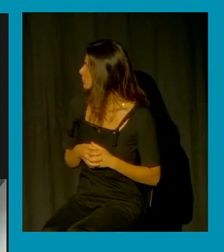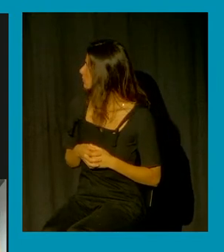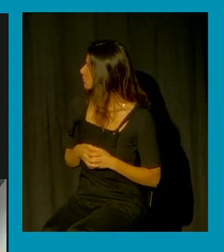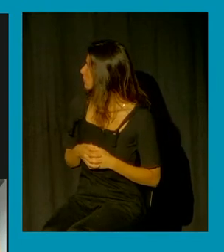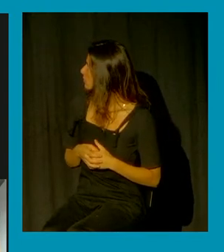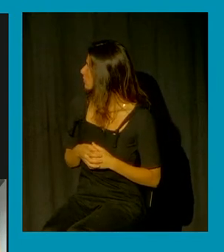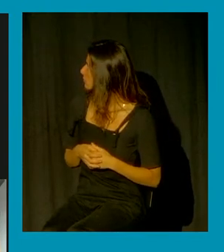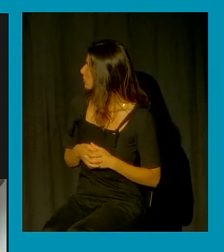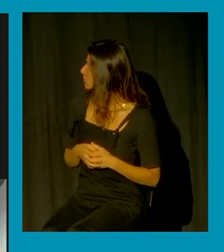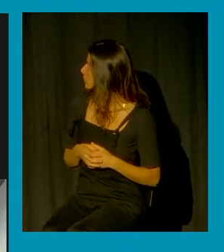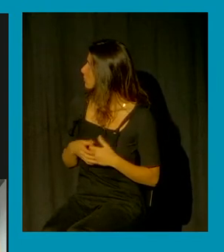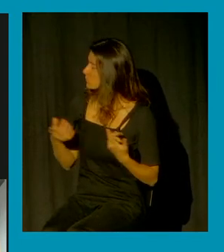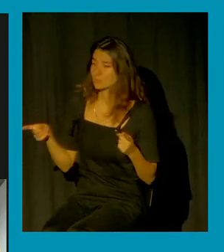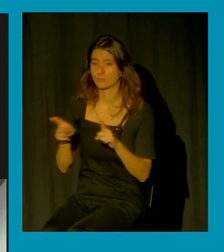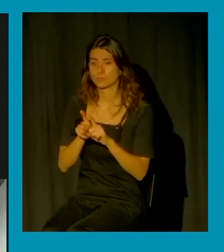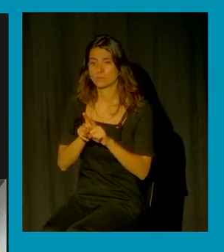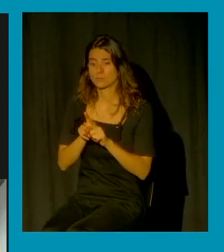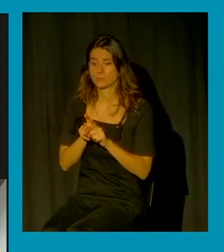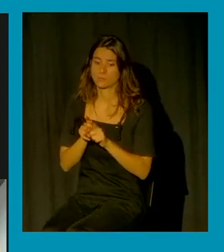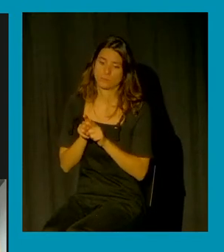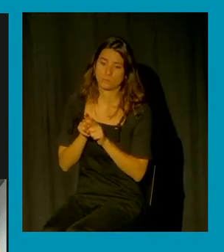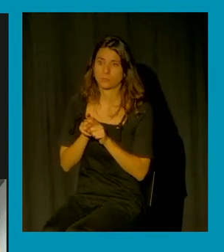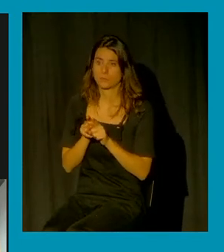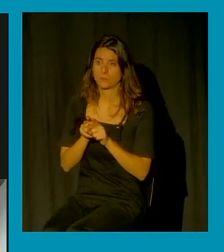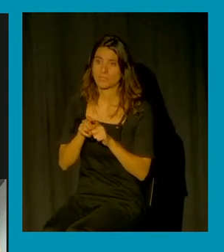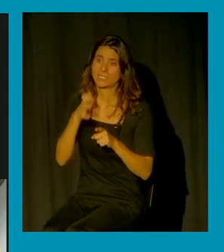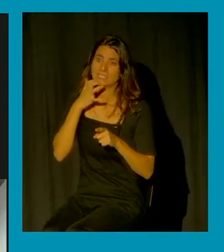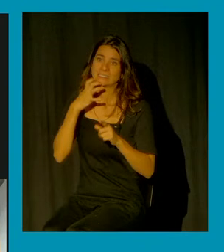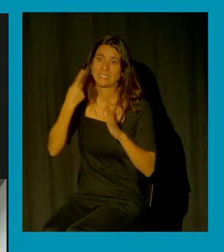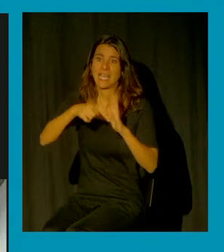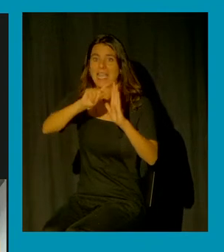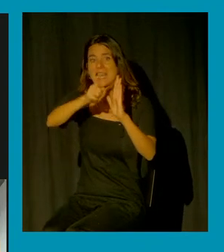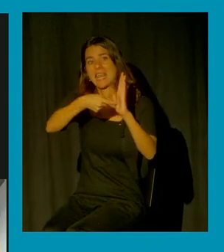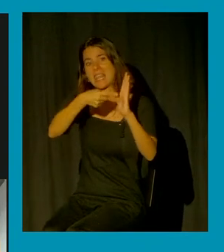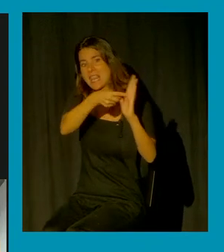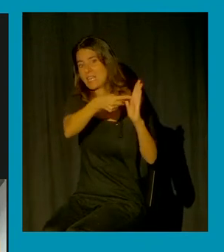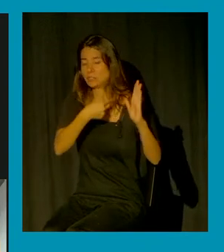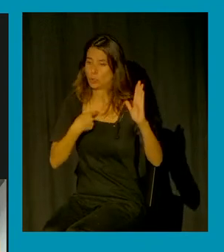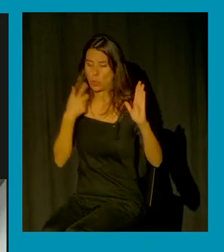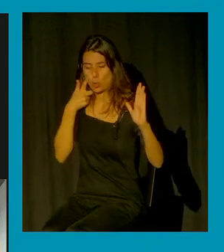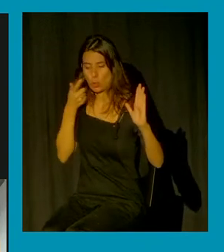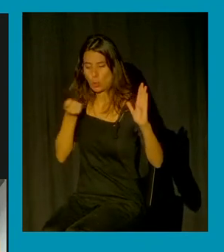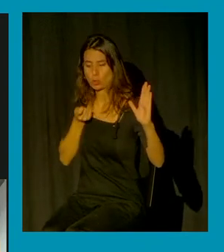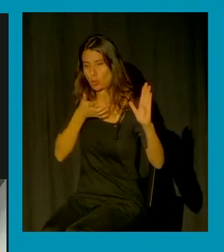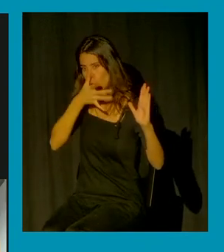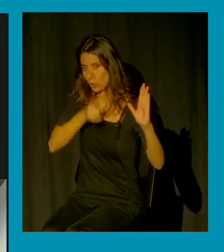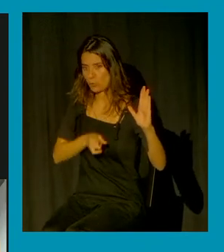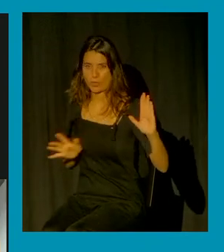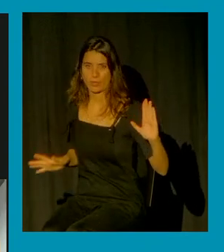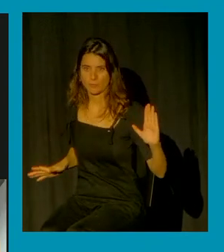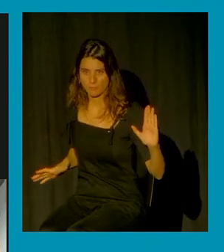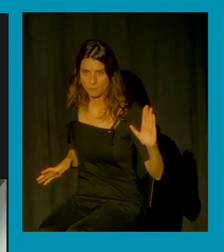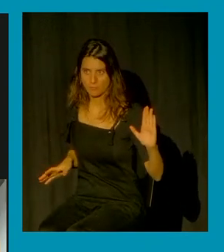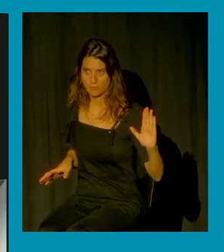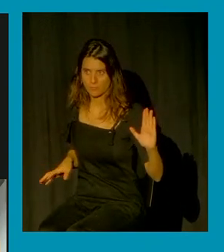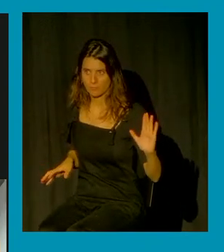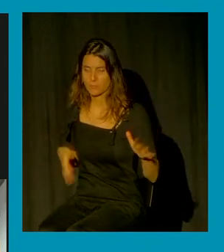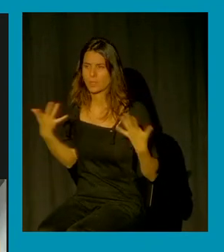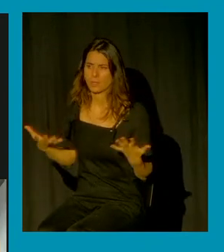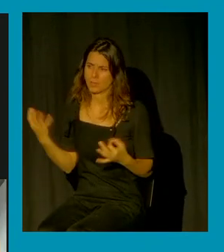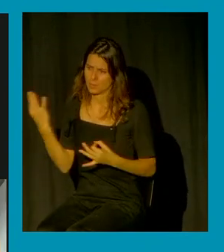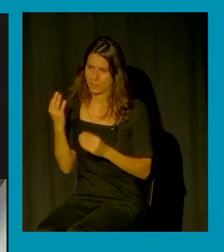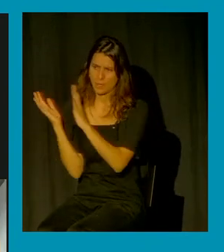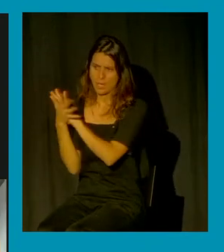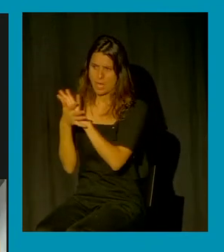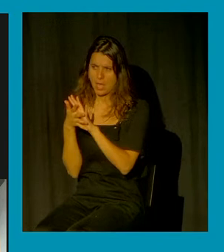una normativa también tendríamos que poner sobre la mesa bueno cuáles son las